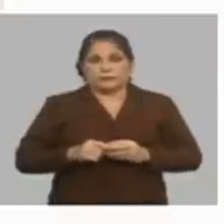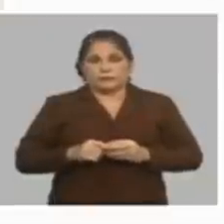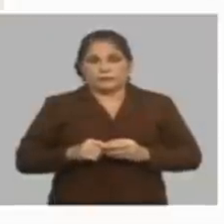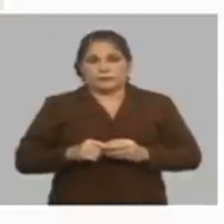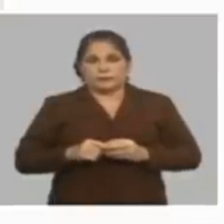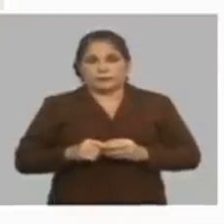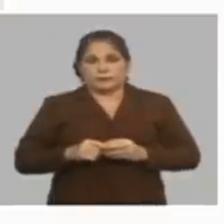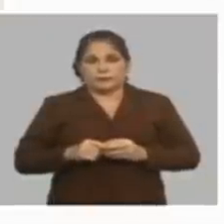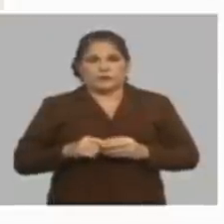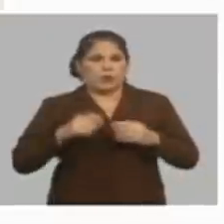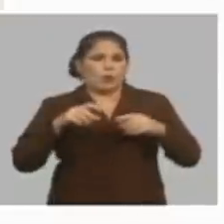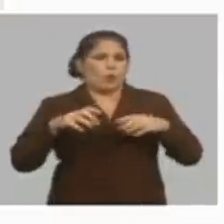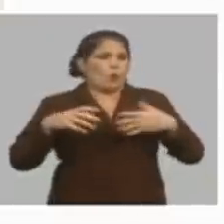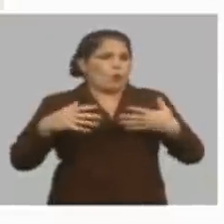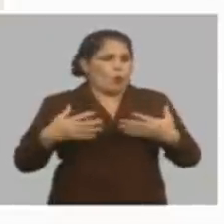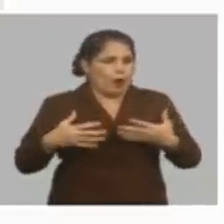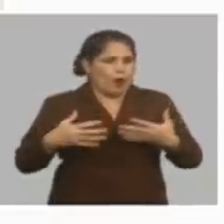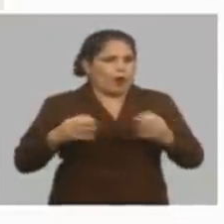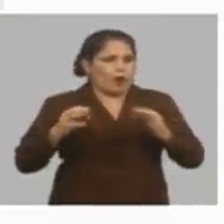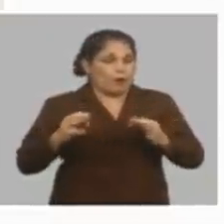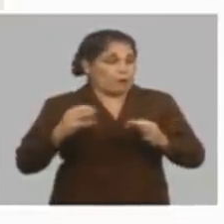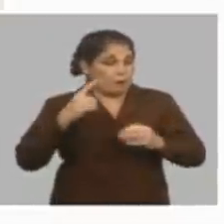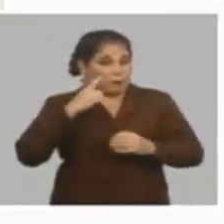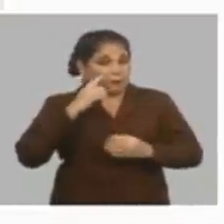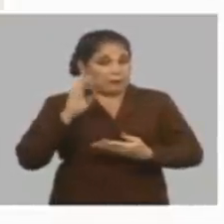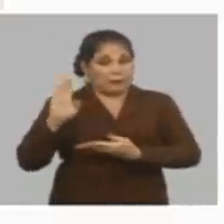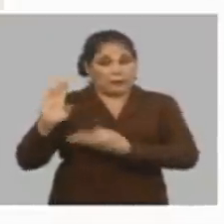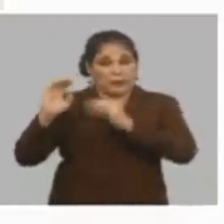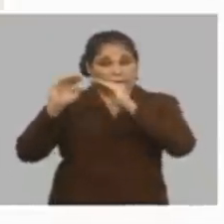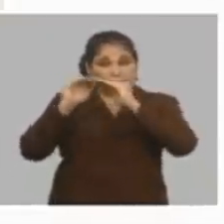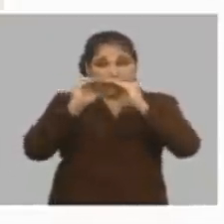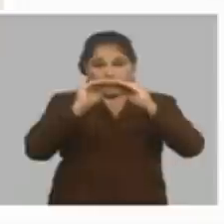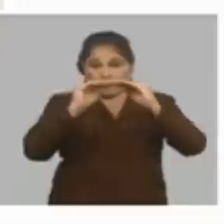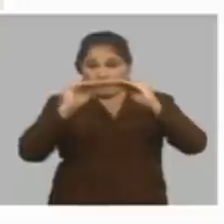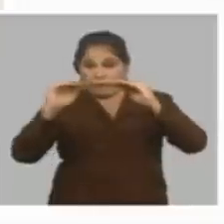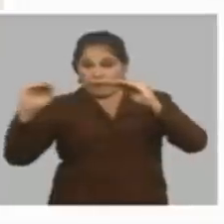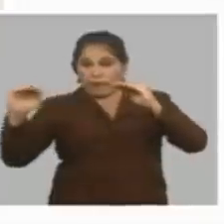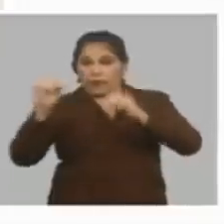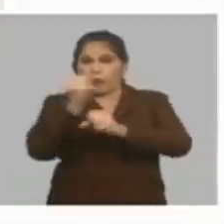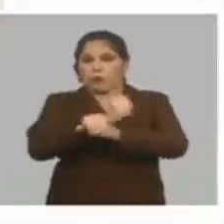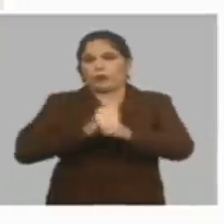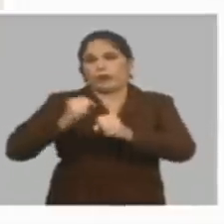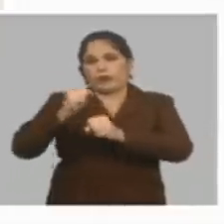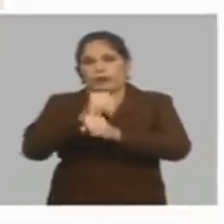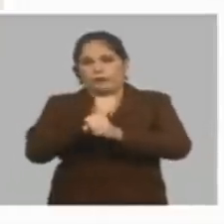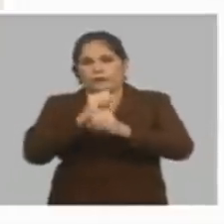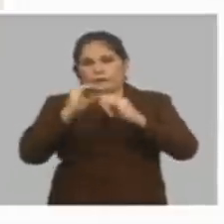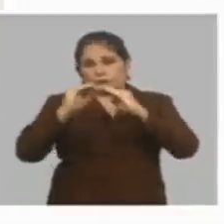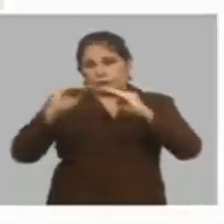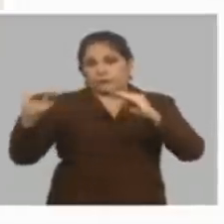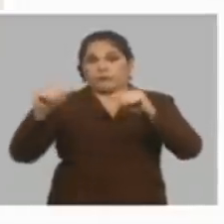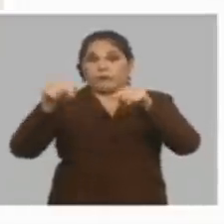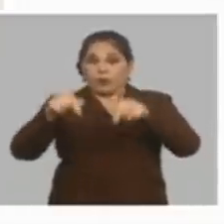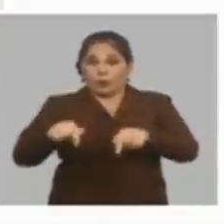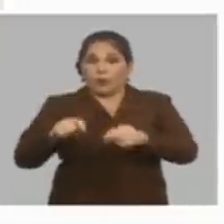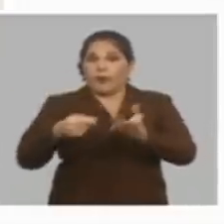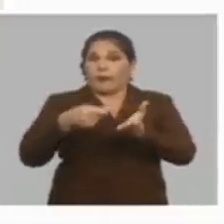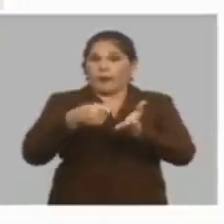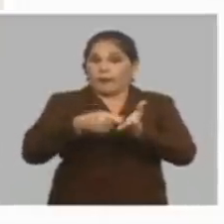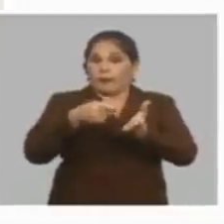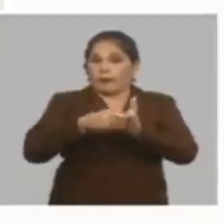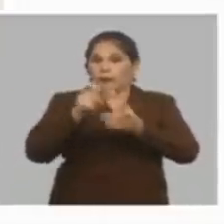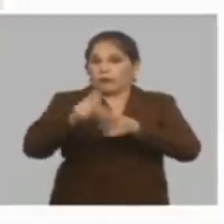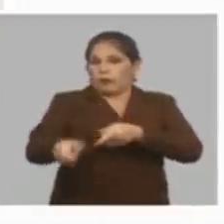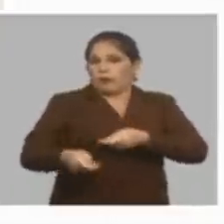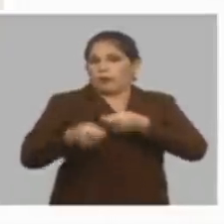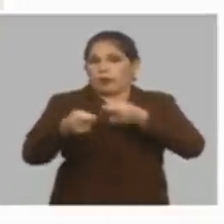y cuál va a ser fíjense la fila de la utilidad hoy el precio de acopio